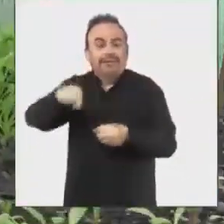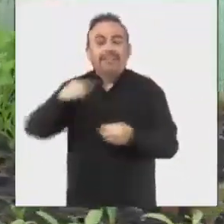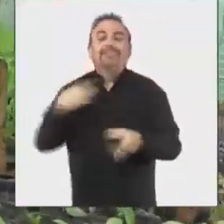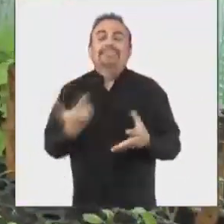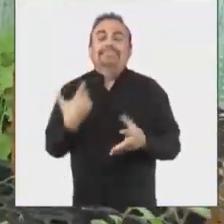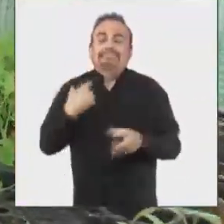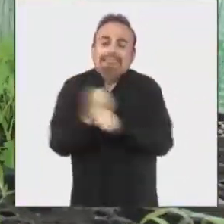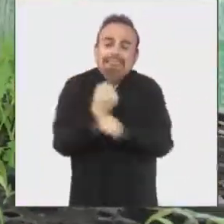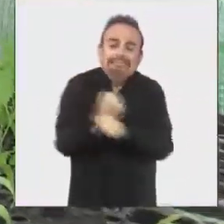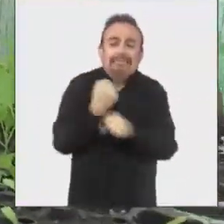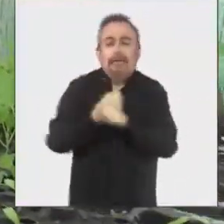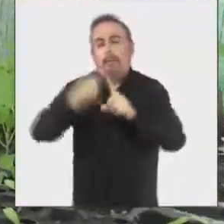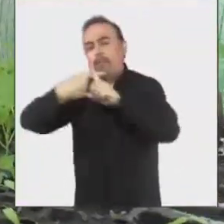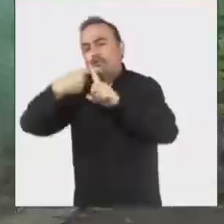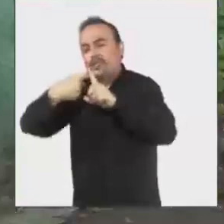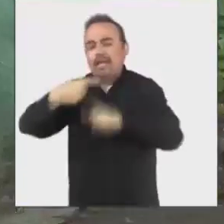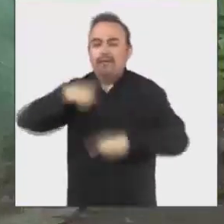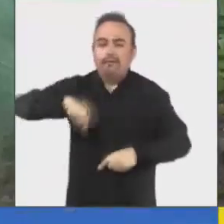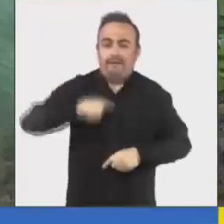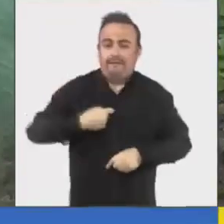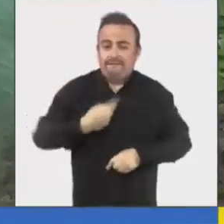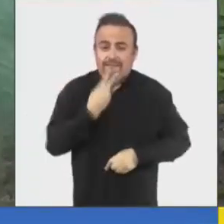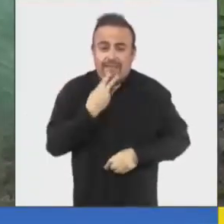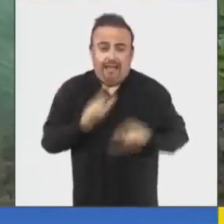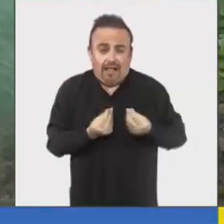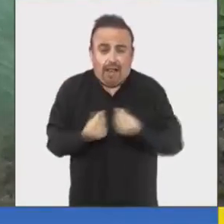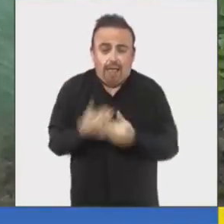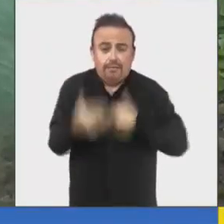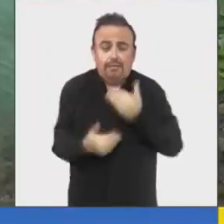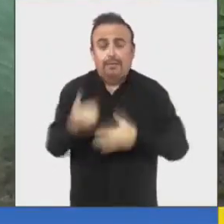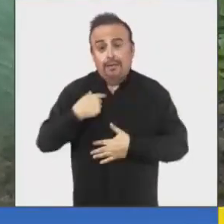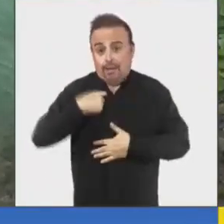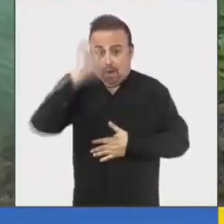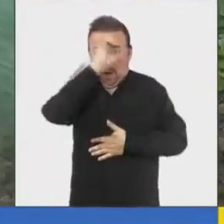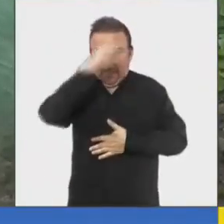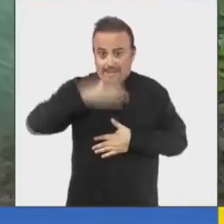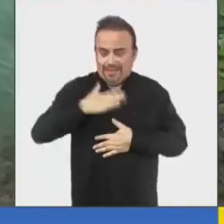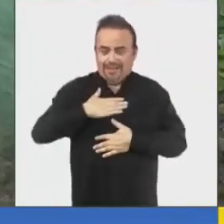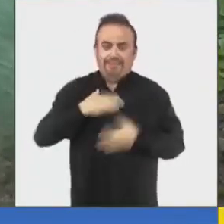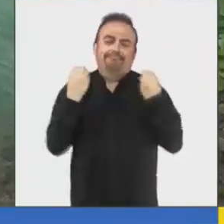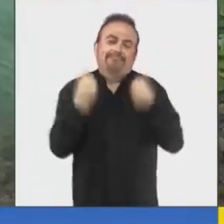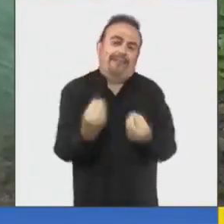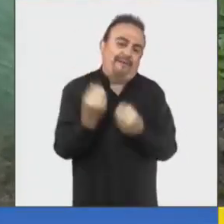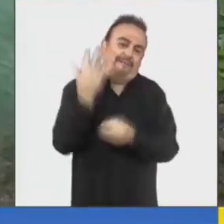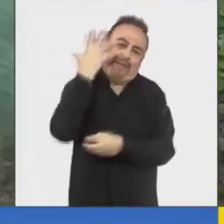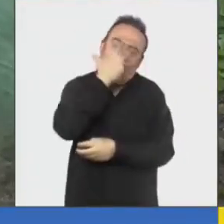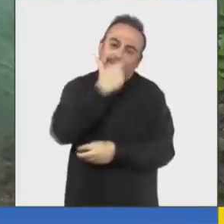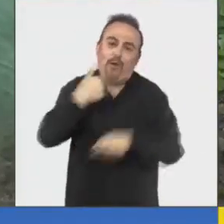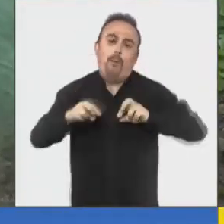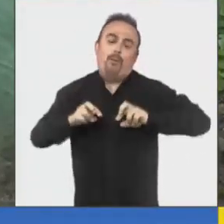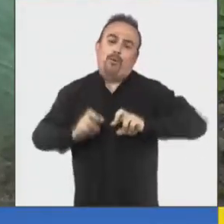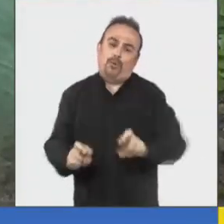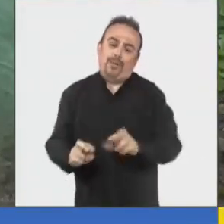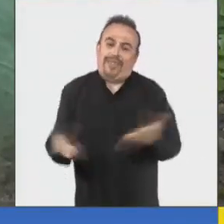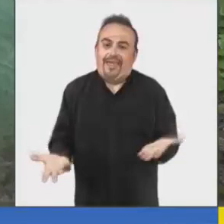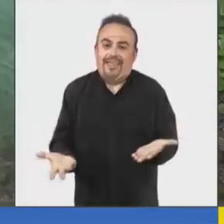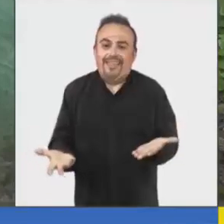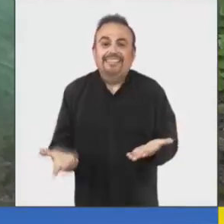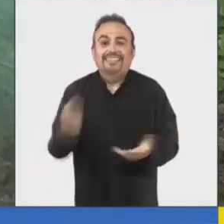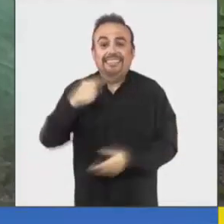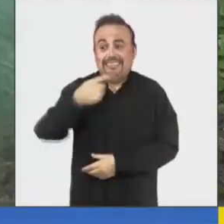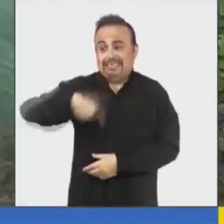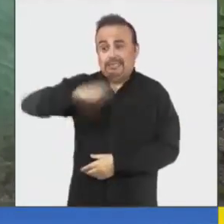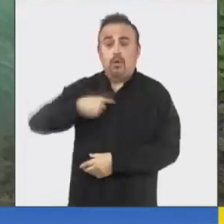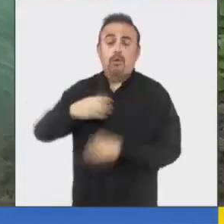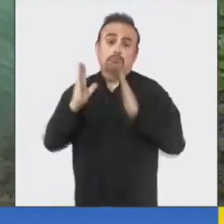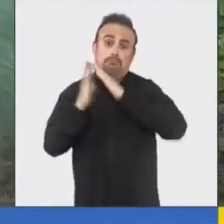impacto en su calidad de vida. Yo lo encuentro maravilloso que existan estas oportunidades porque nosotros como